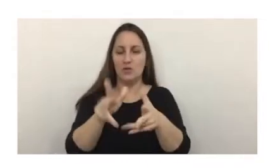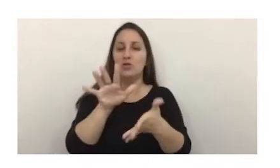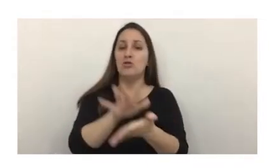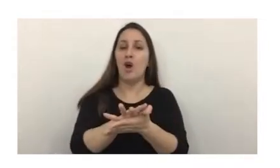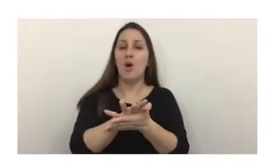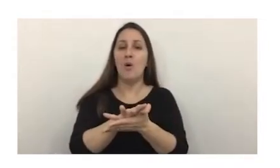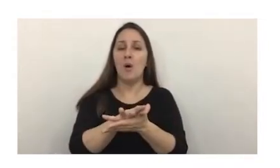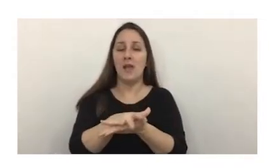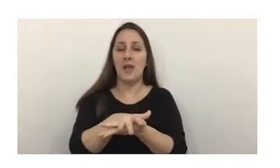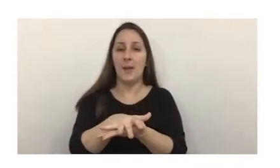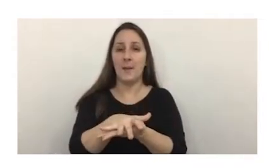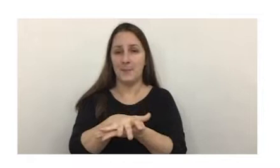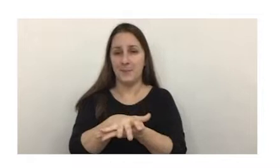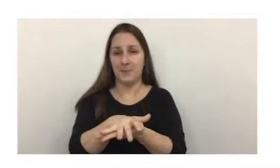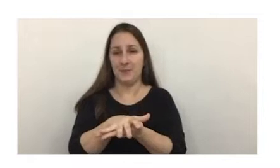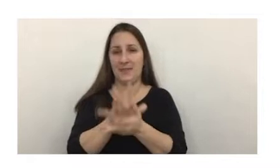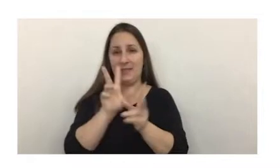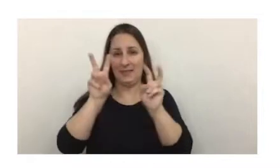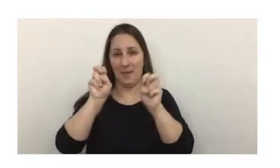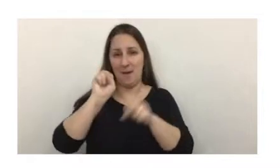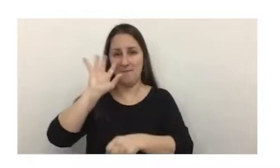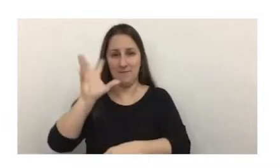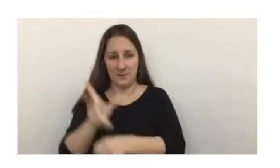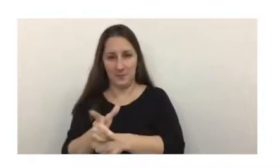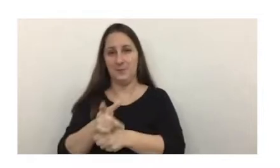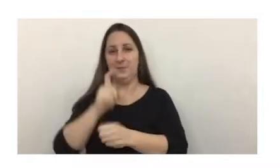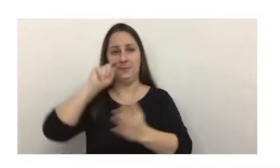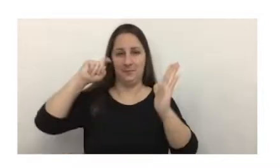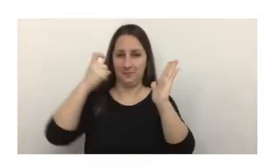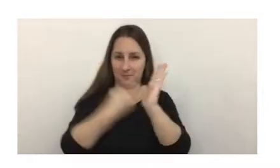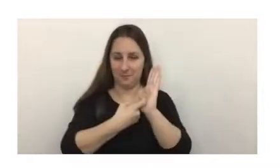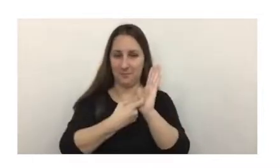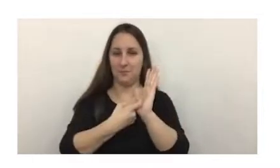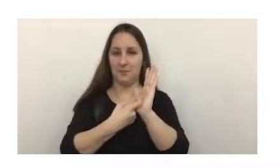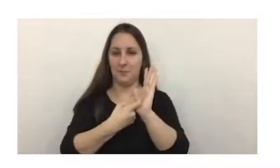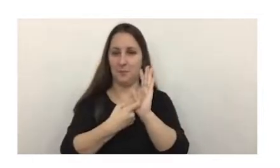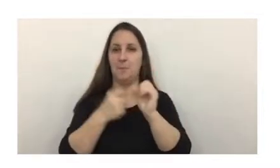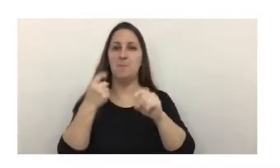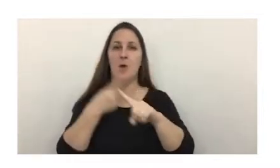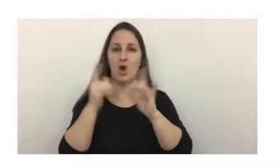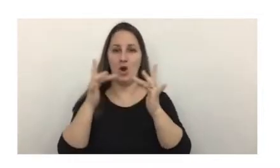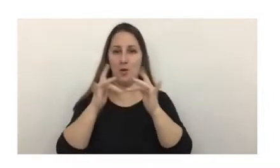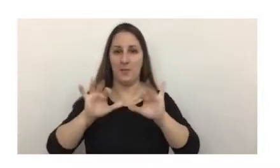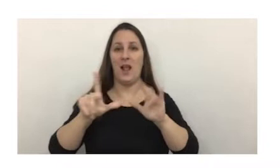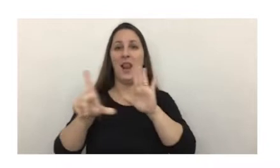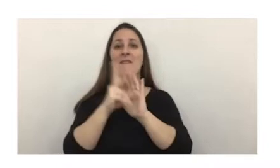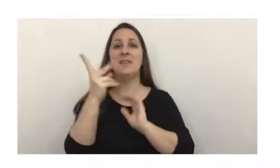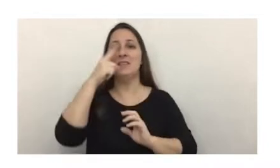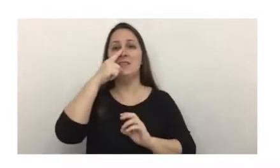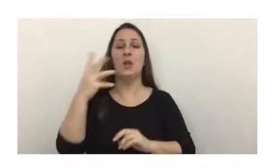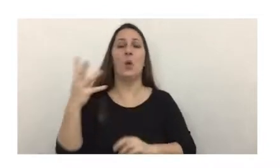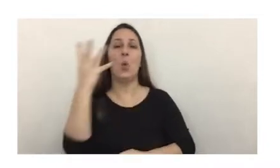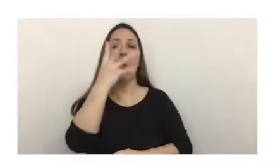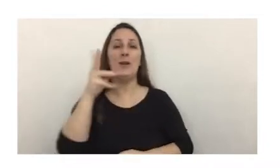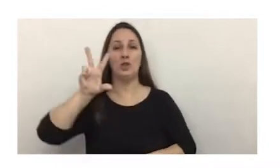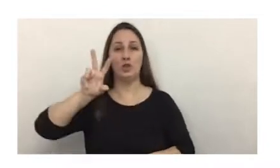relación a este fenómeno criminal construido y configurado por el uso de criptomonedas la ley 27430